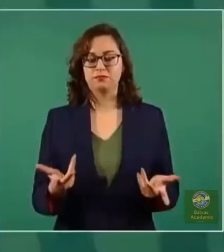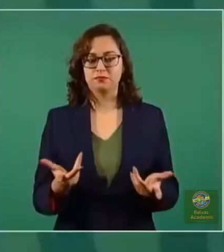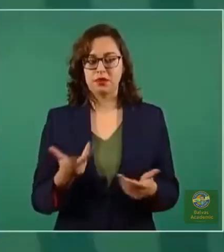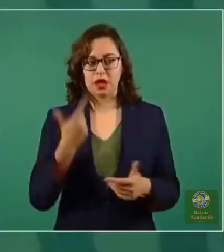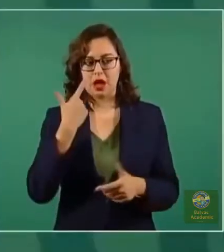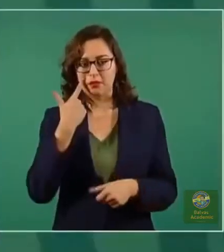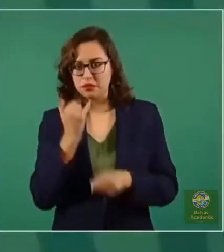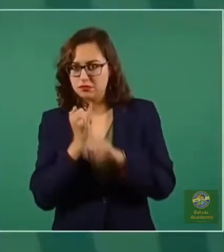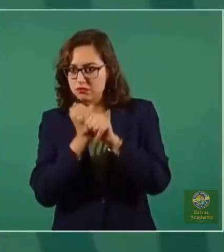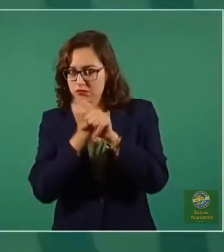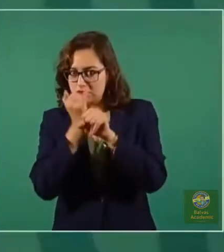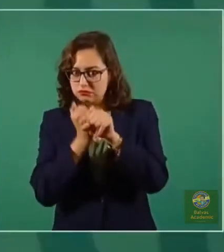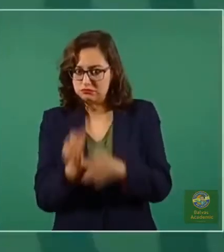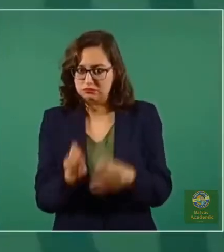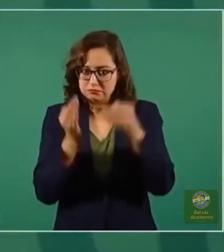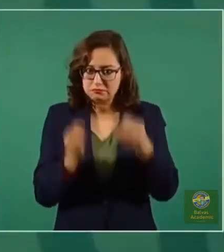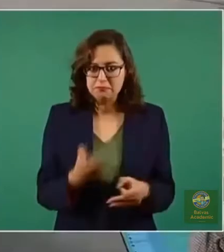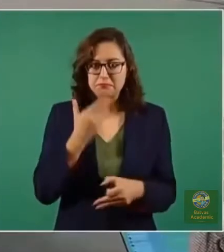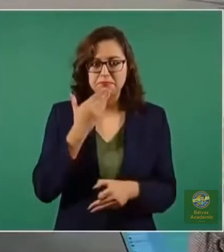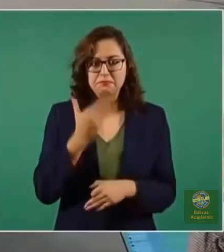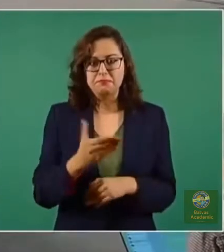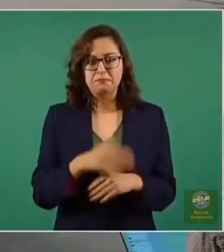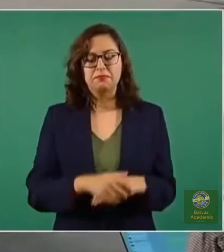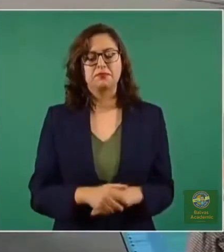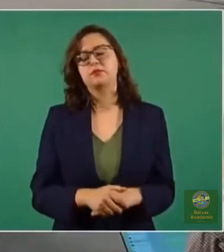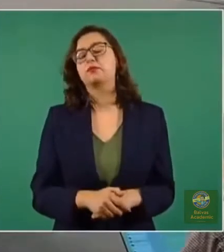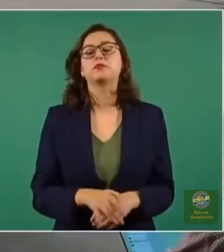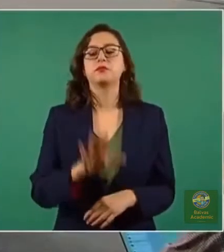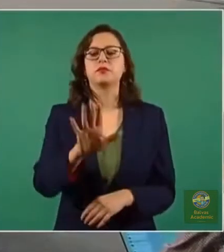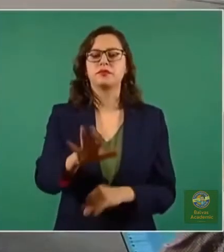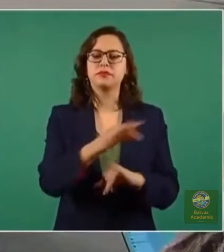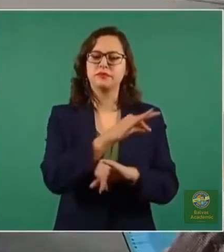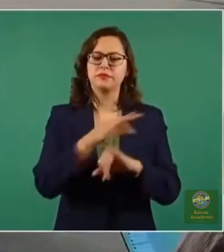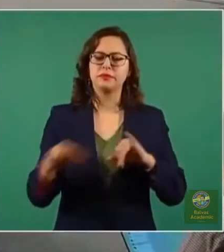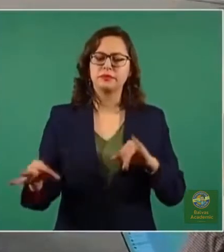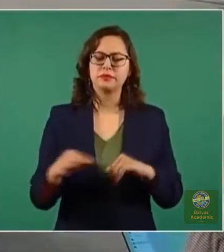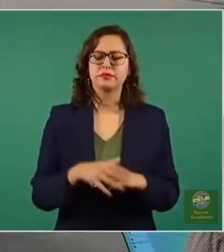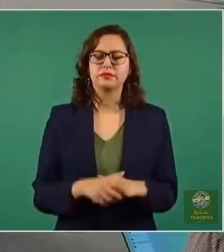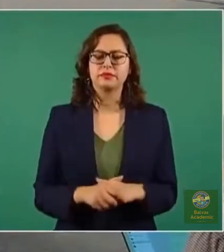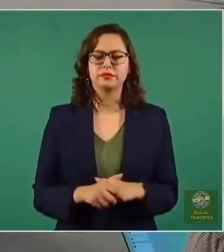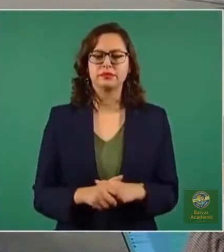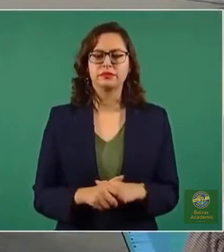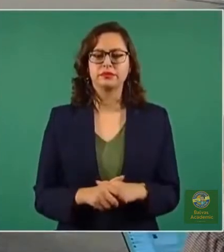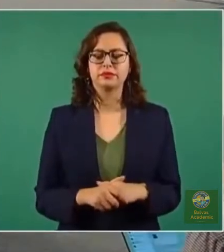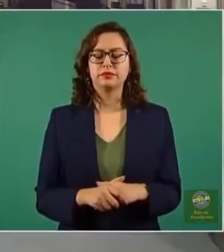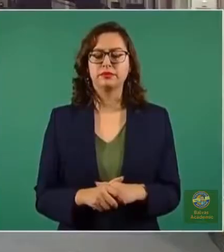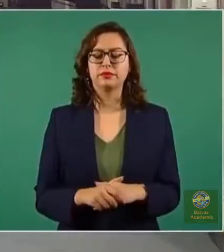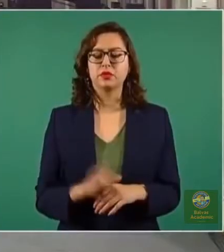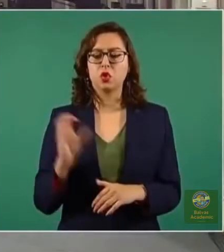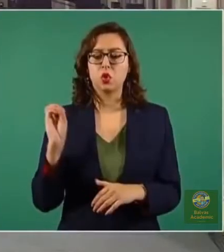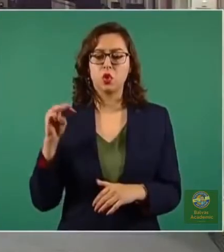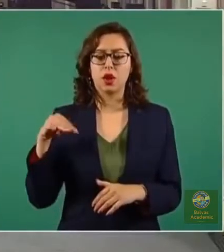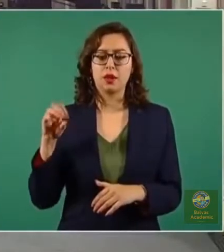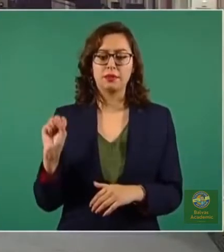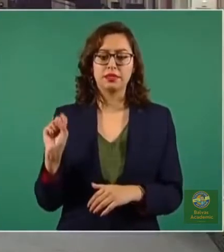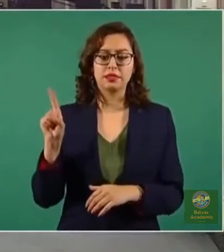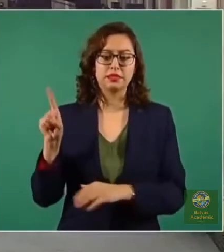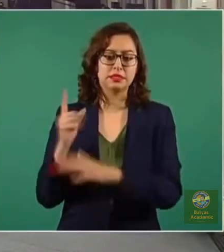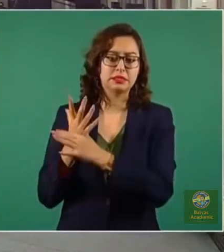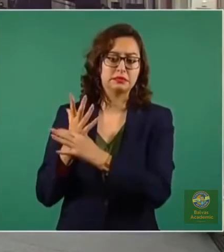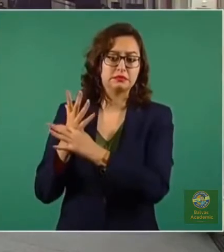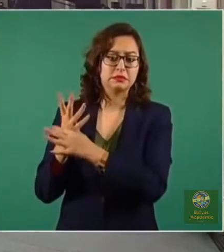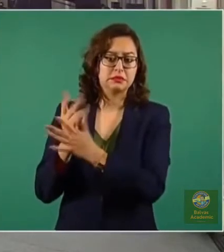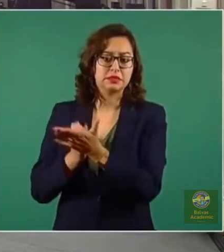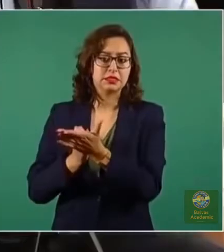fuentes confiables, las fuentes originales. Y finalmente, ¿qué tendrían ustedes que tomar en cuenta para, no sé si la Organización Mundial de la Salud tuviera que